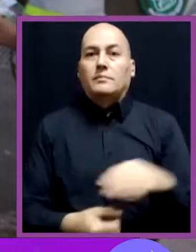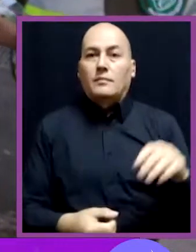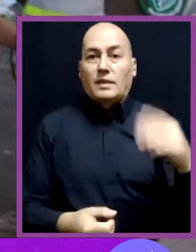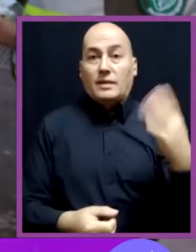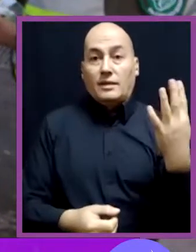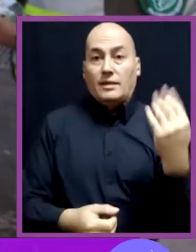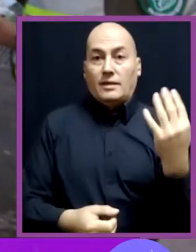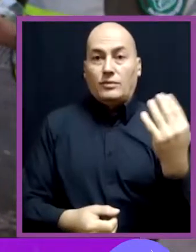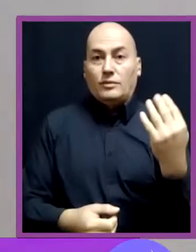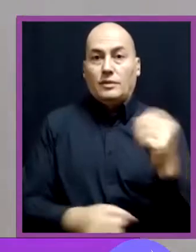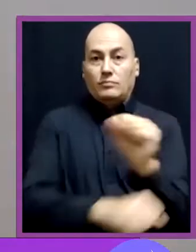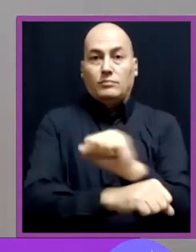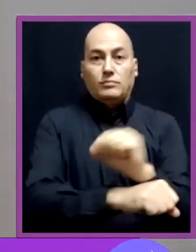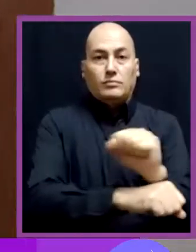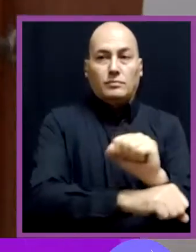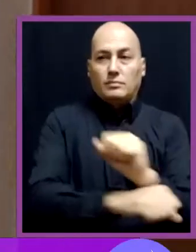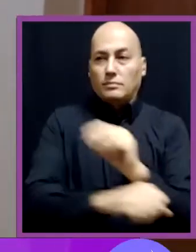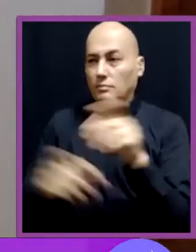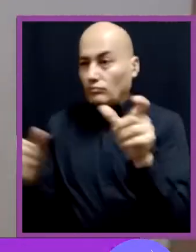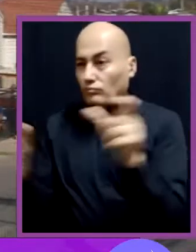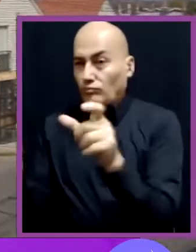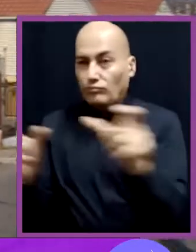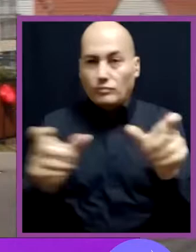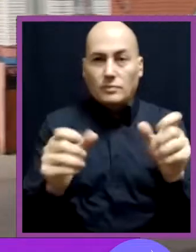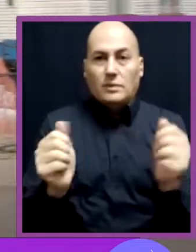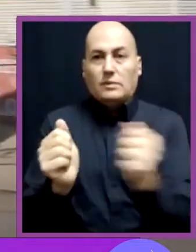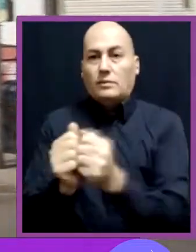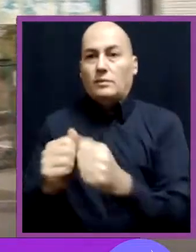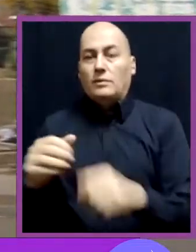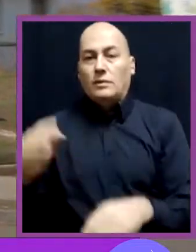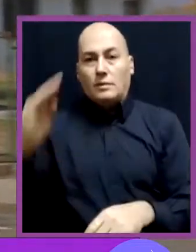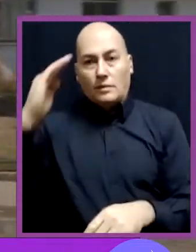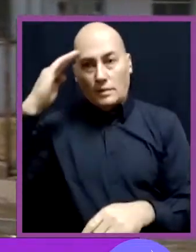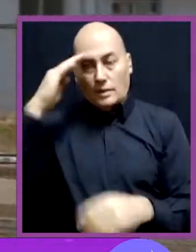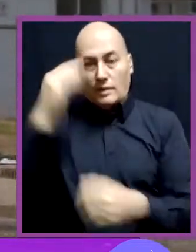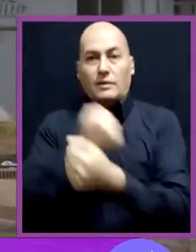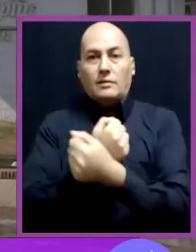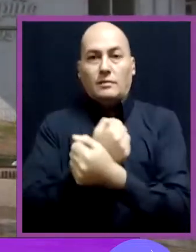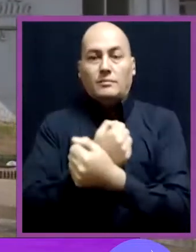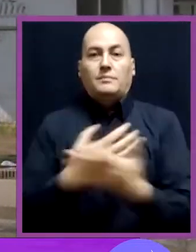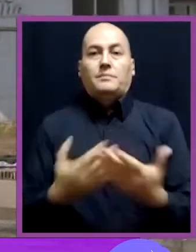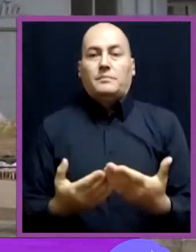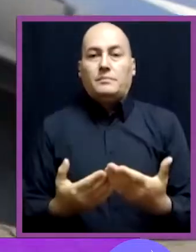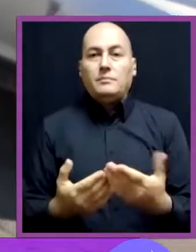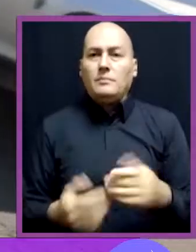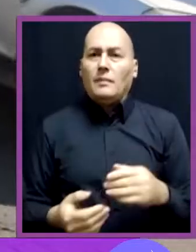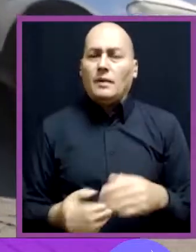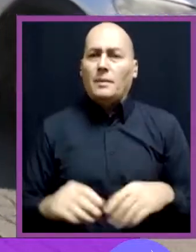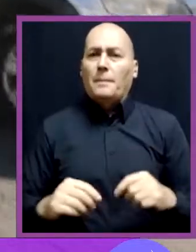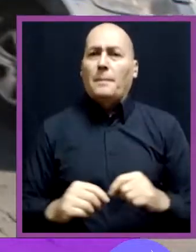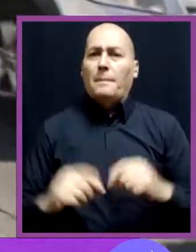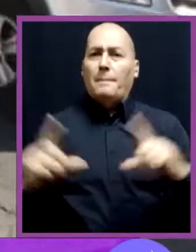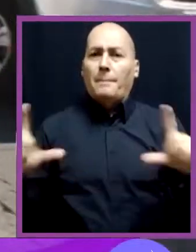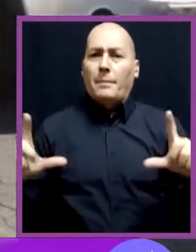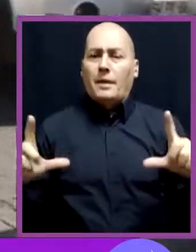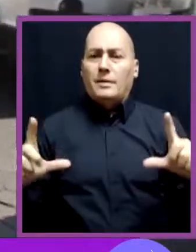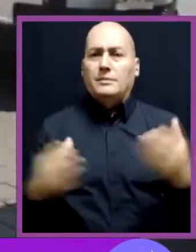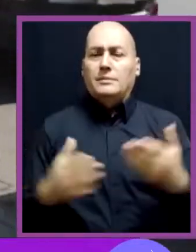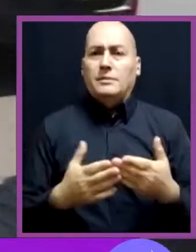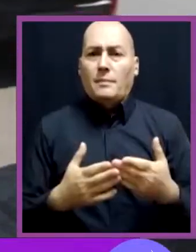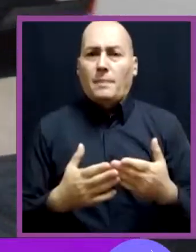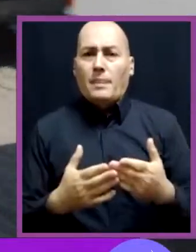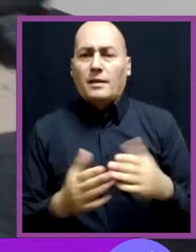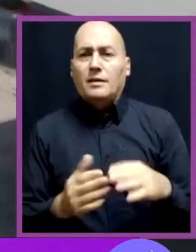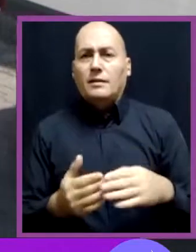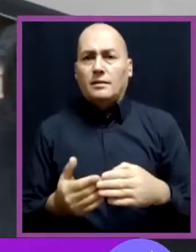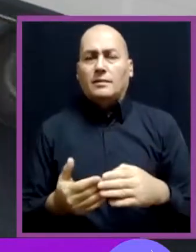y estamos terminando la habilitación para su traslado a la casona de la Campiña de Nos. Incrementamos las fiscalizaciones para